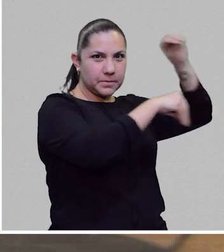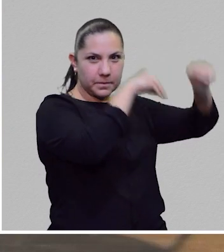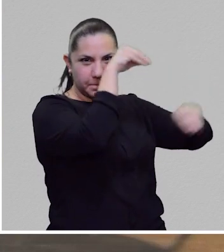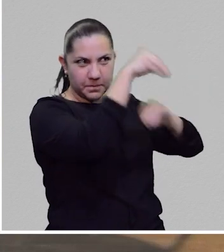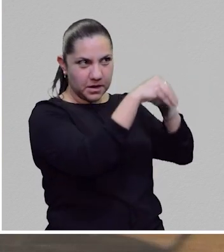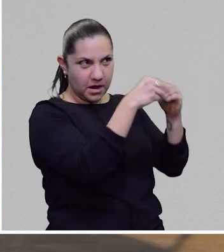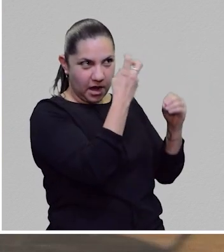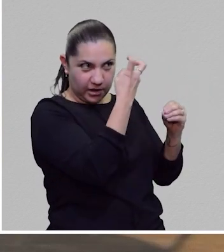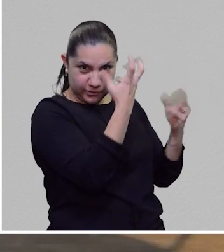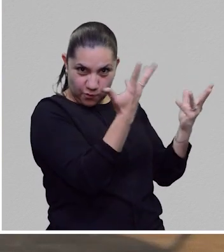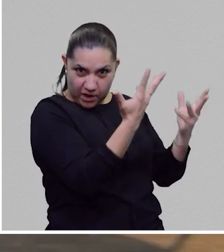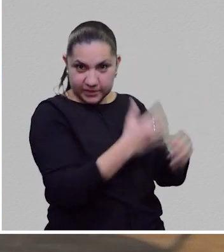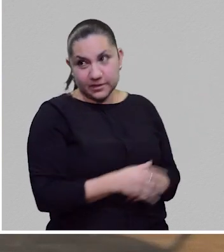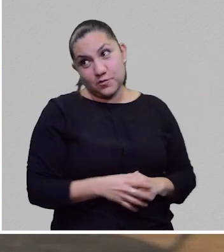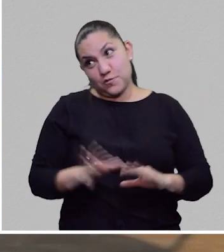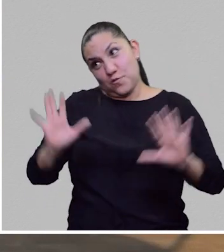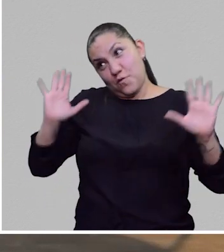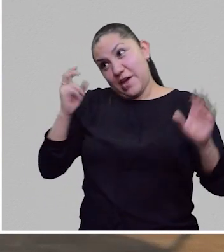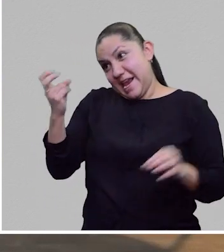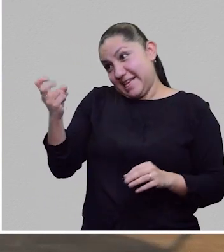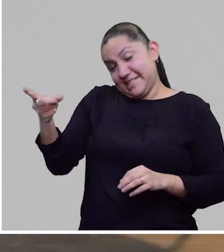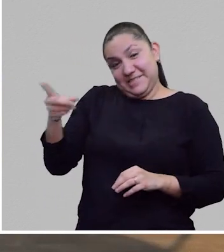Eso es para tesis de maestría.